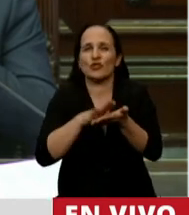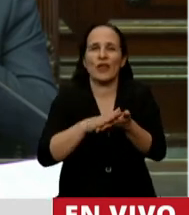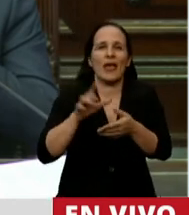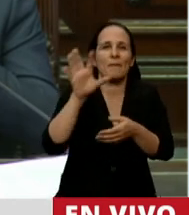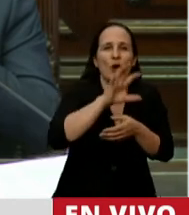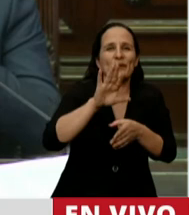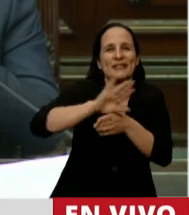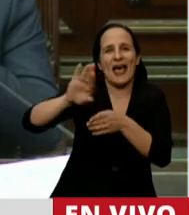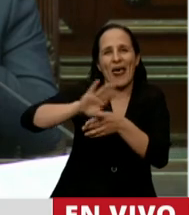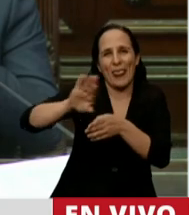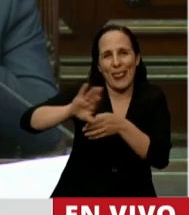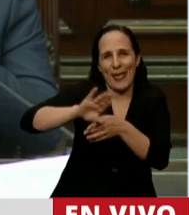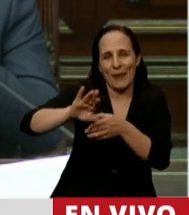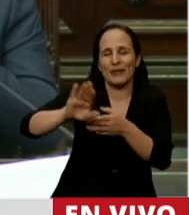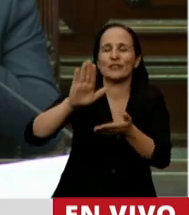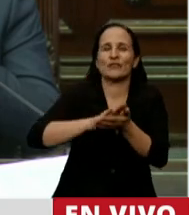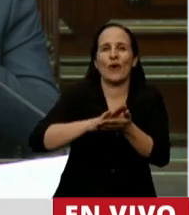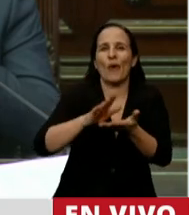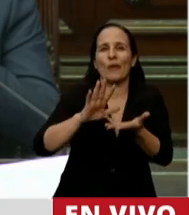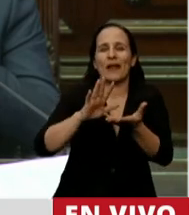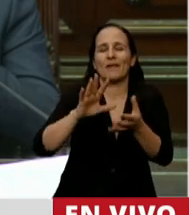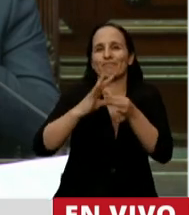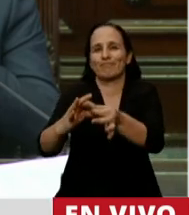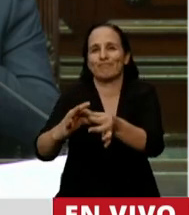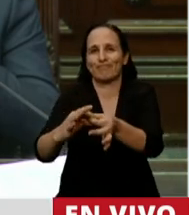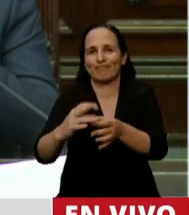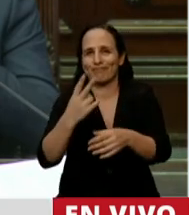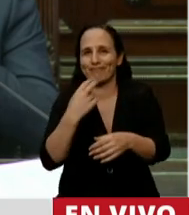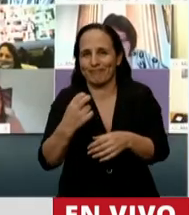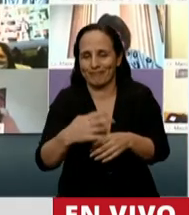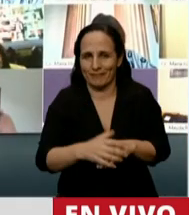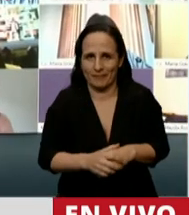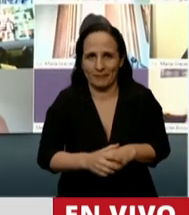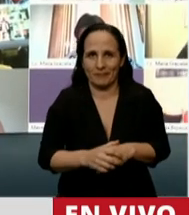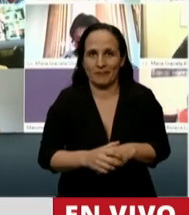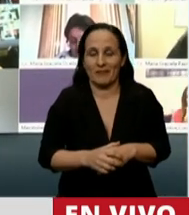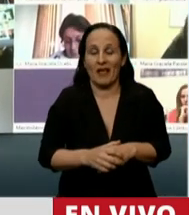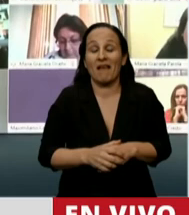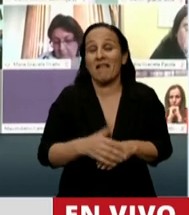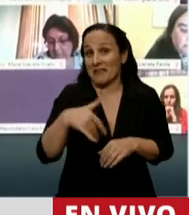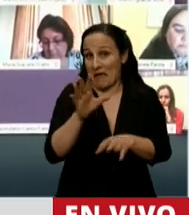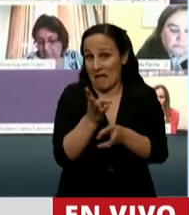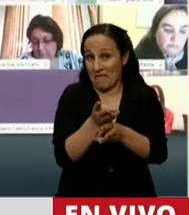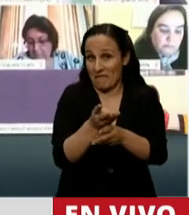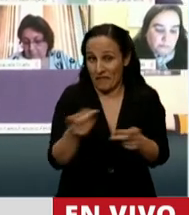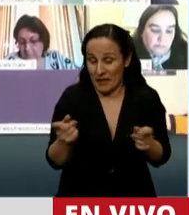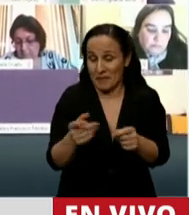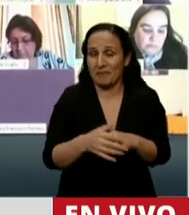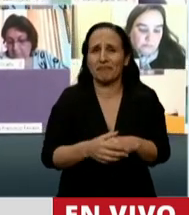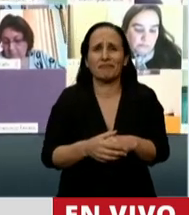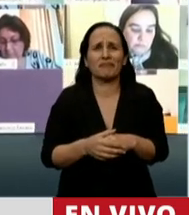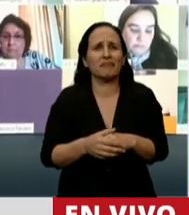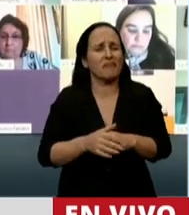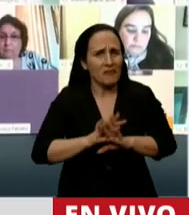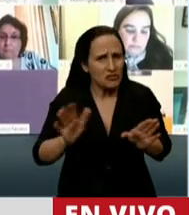provincias en materia de energía eléctrica. Y además, para terminar y concluyo, hay obras concretas que están